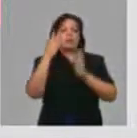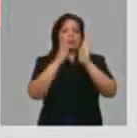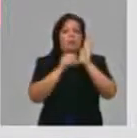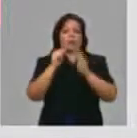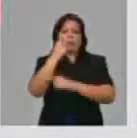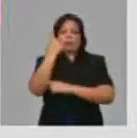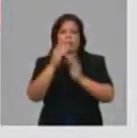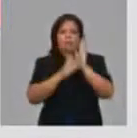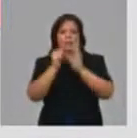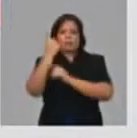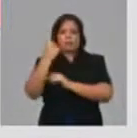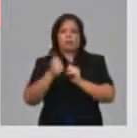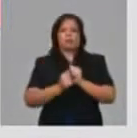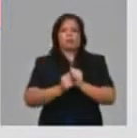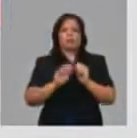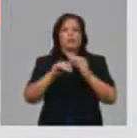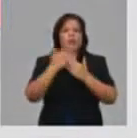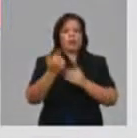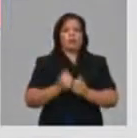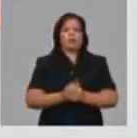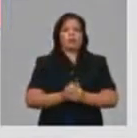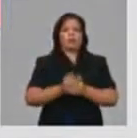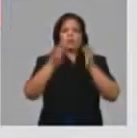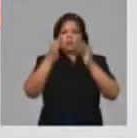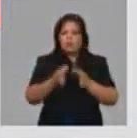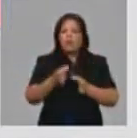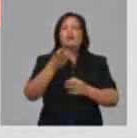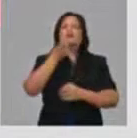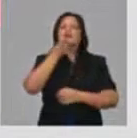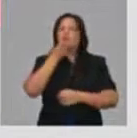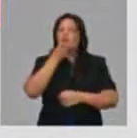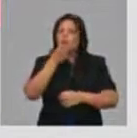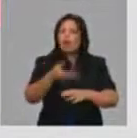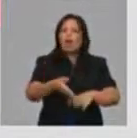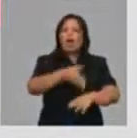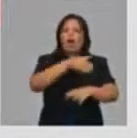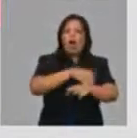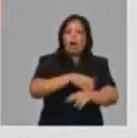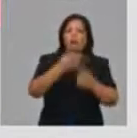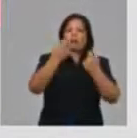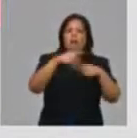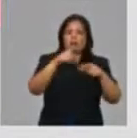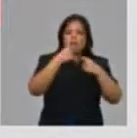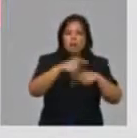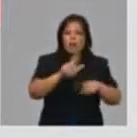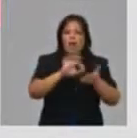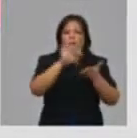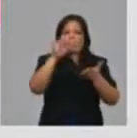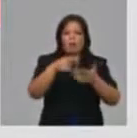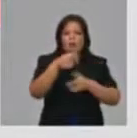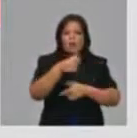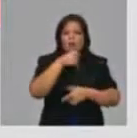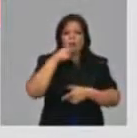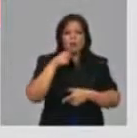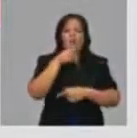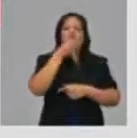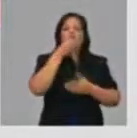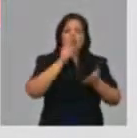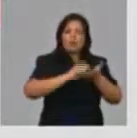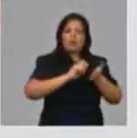adelantar los días de venta entre el día 29 y el día 30 y poder cubrir la canasta familiar de los productos